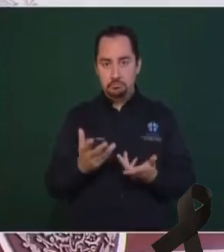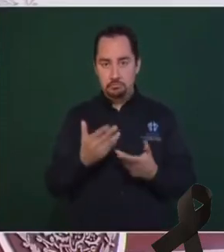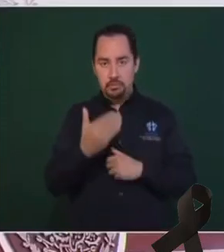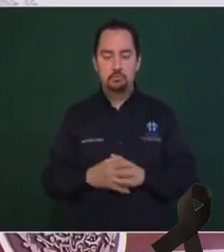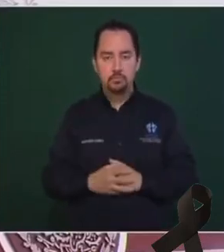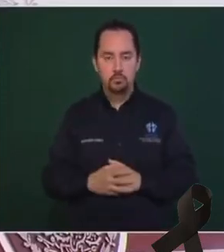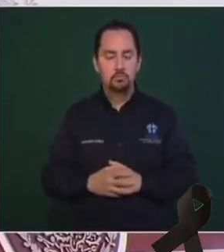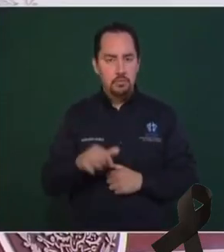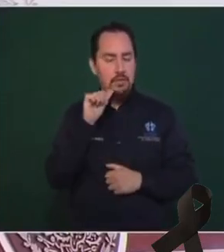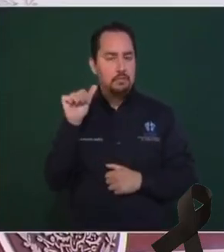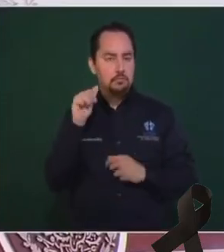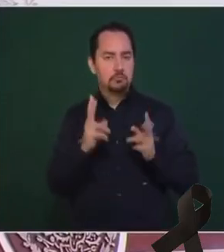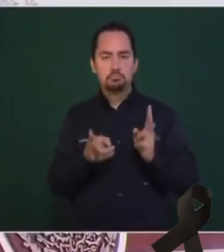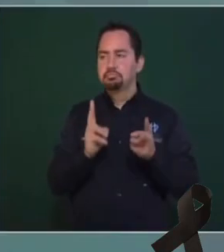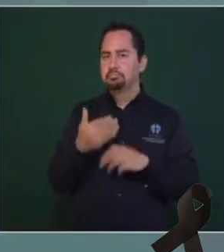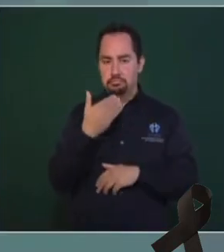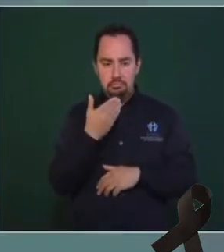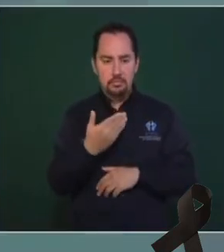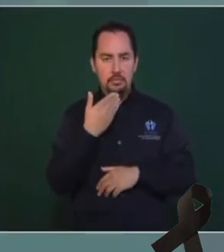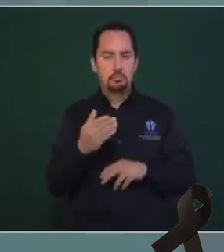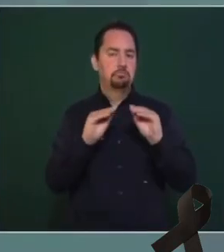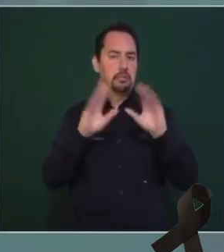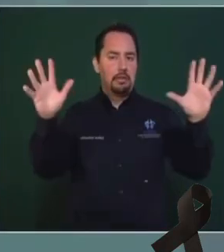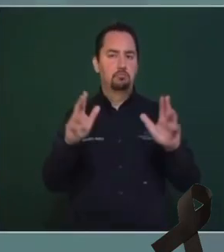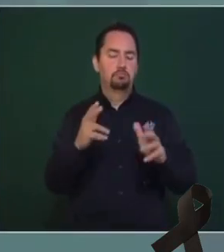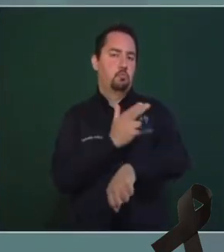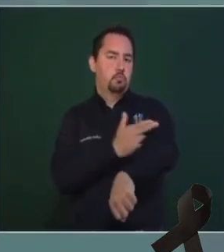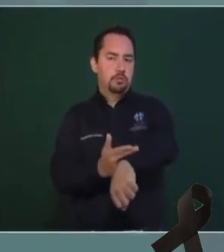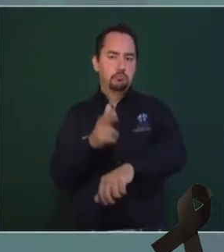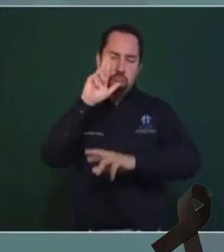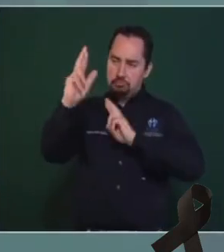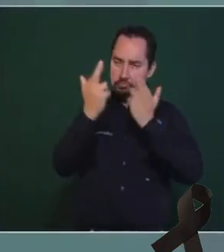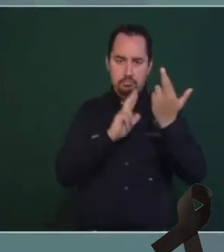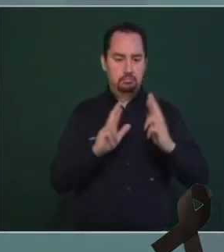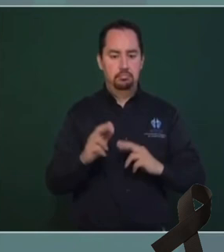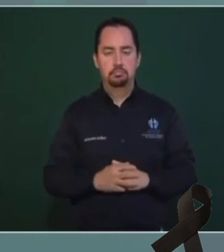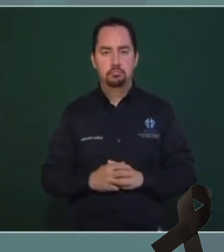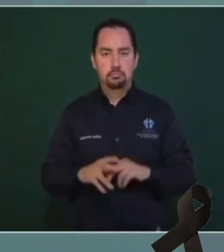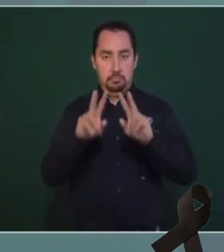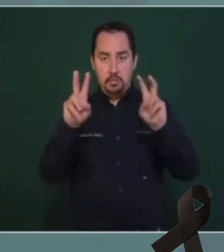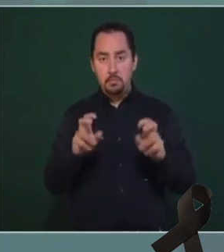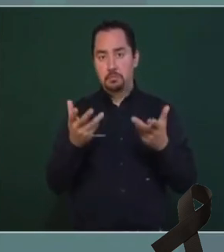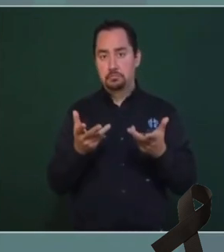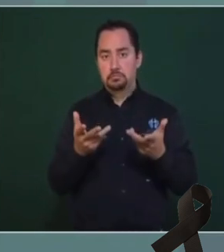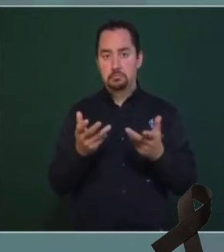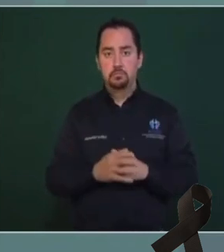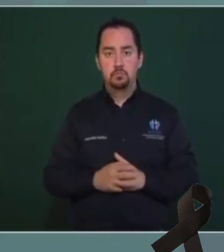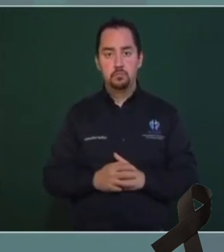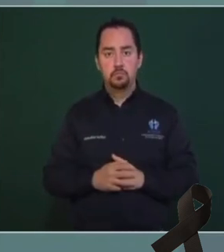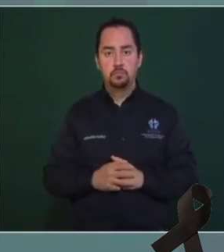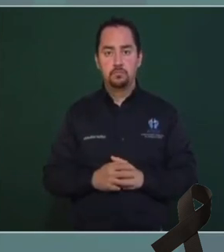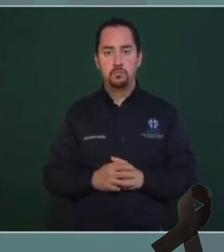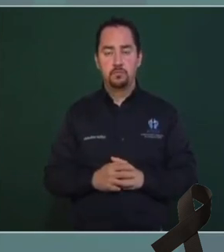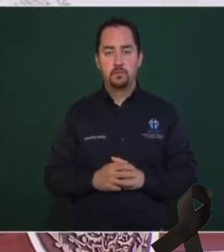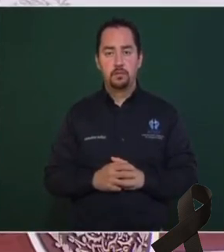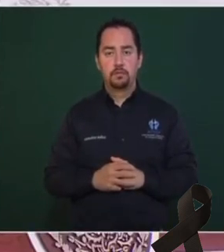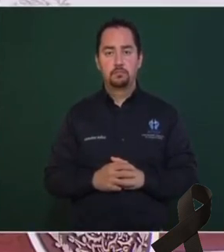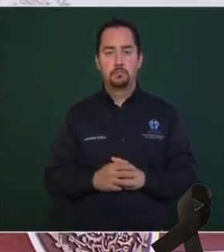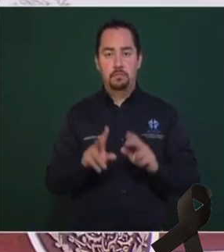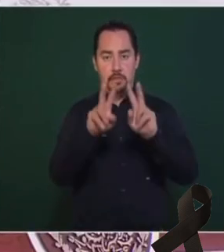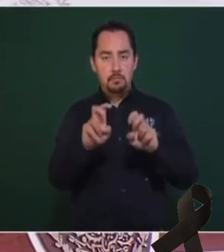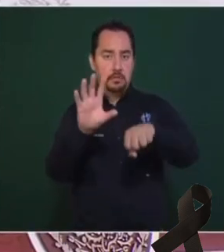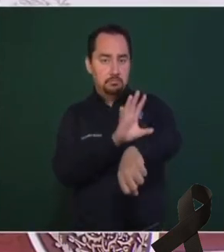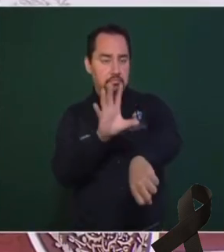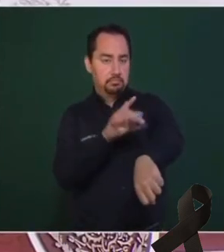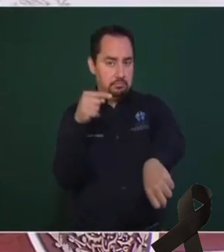Hablamos con mucha claridad, franqueza y también con respeto. Hablamos sobre el tema de la industria eléctrica